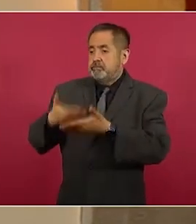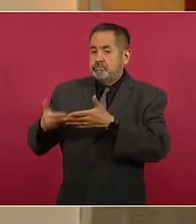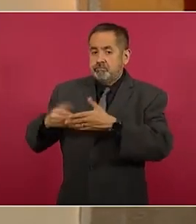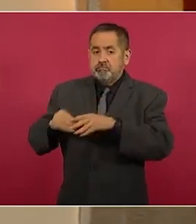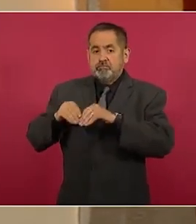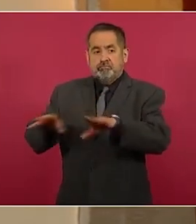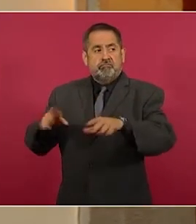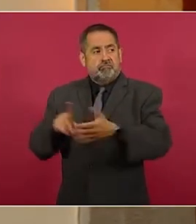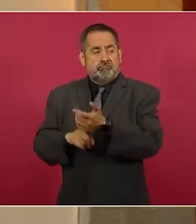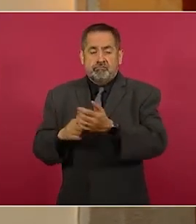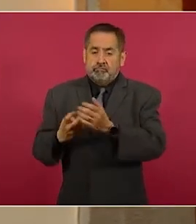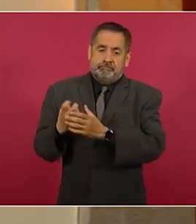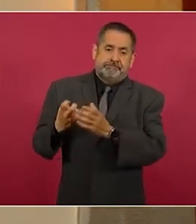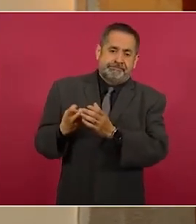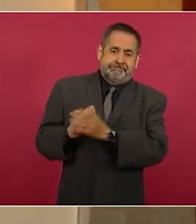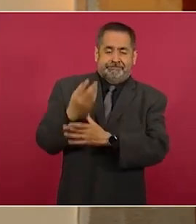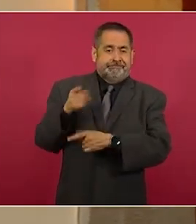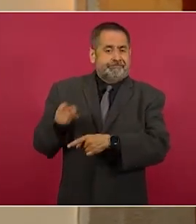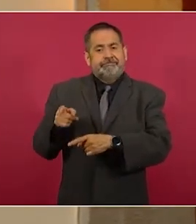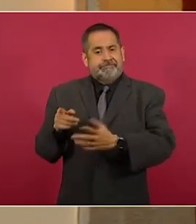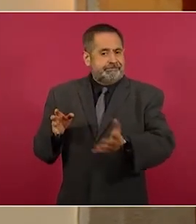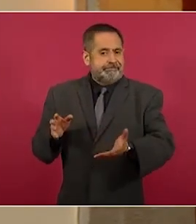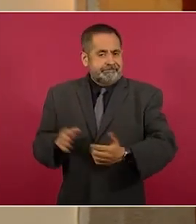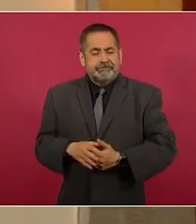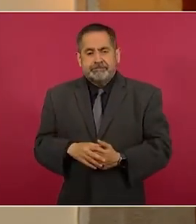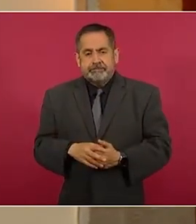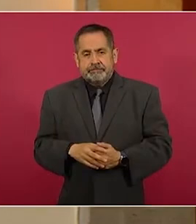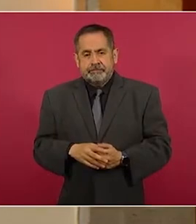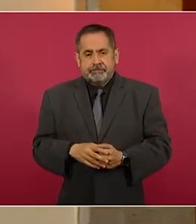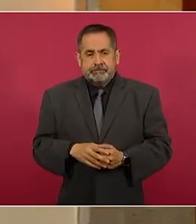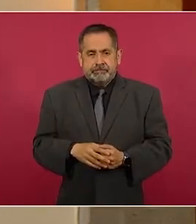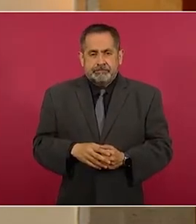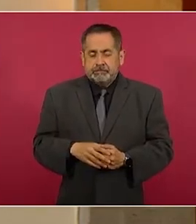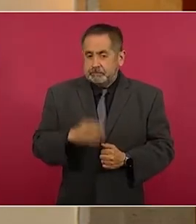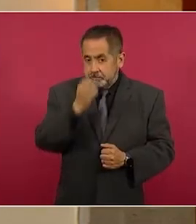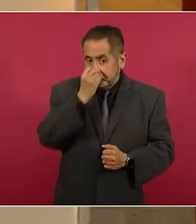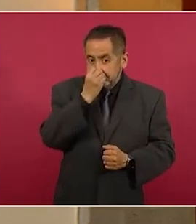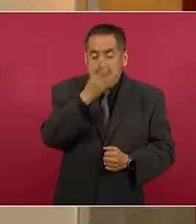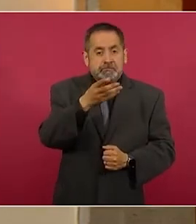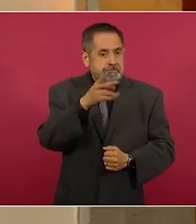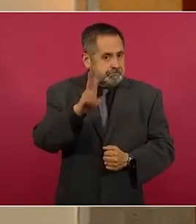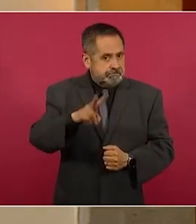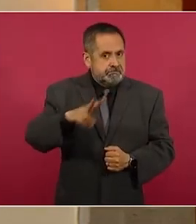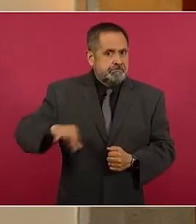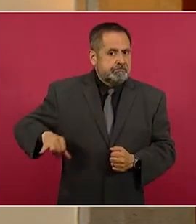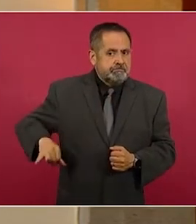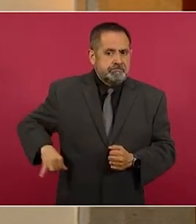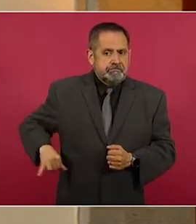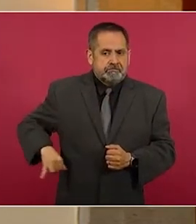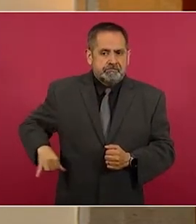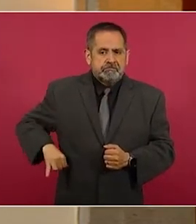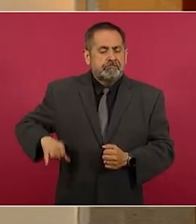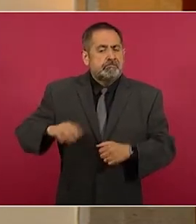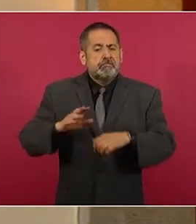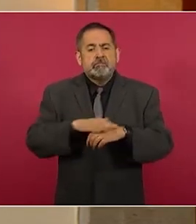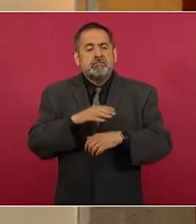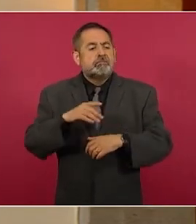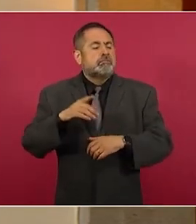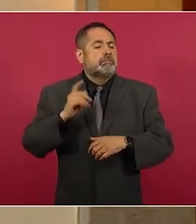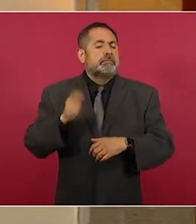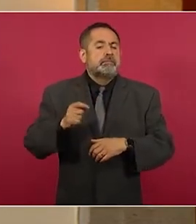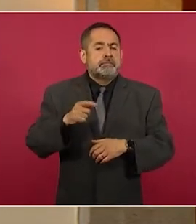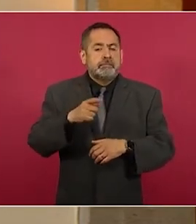Esto, que es también interesante, porque tanto los fundadores